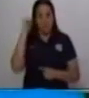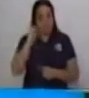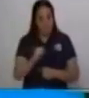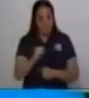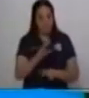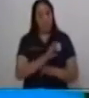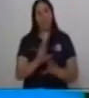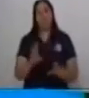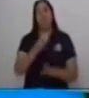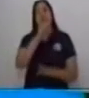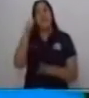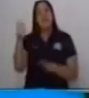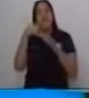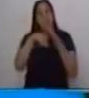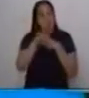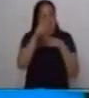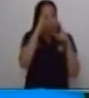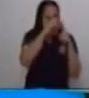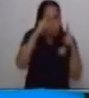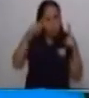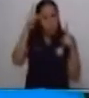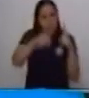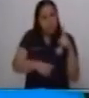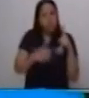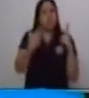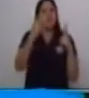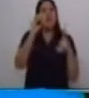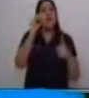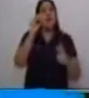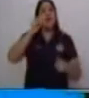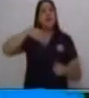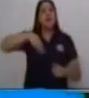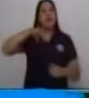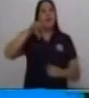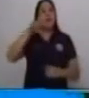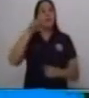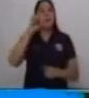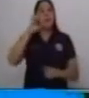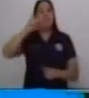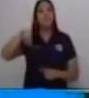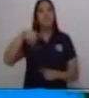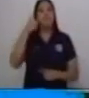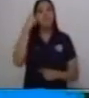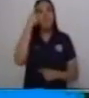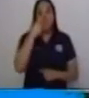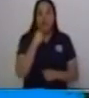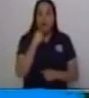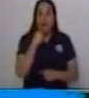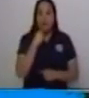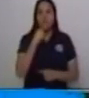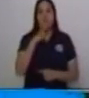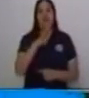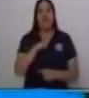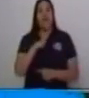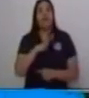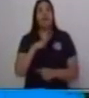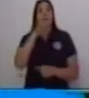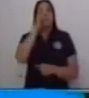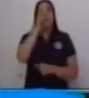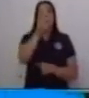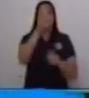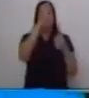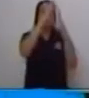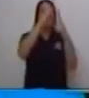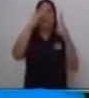complejas. Que las oraciones complejas son aquellas que están compuestas por dos oraciones para formar un